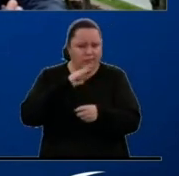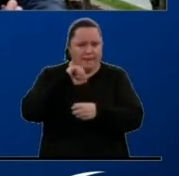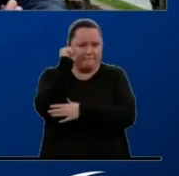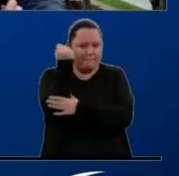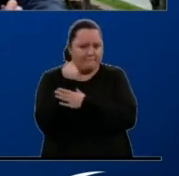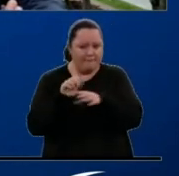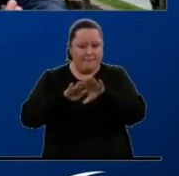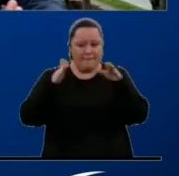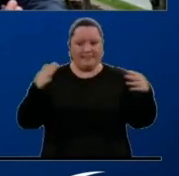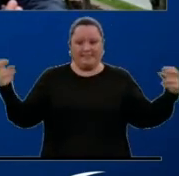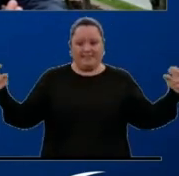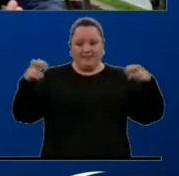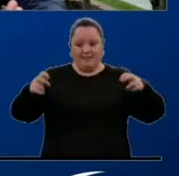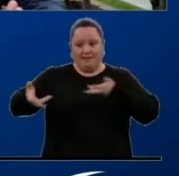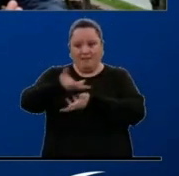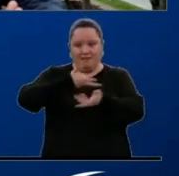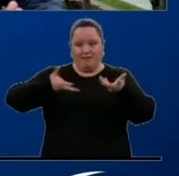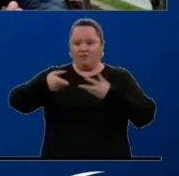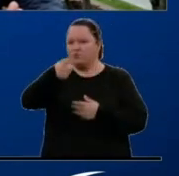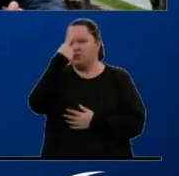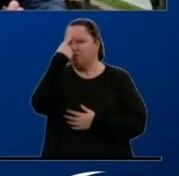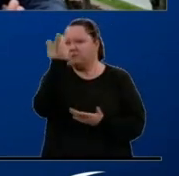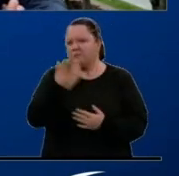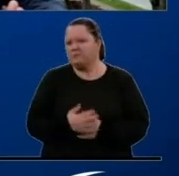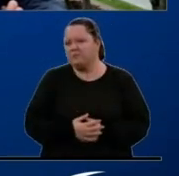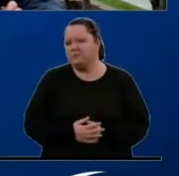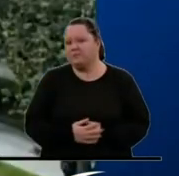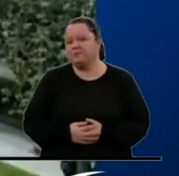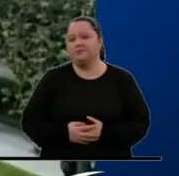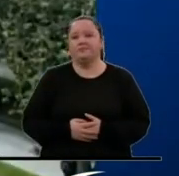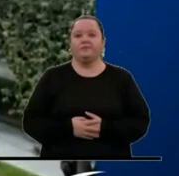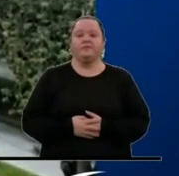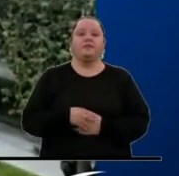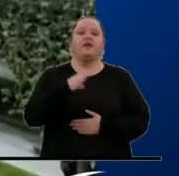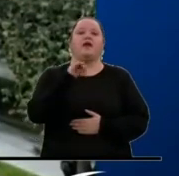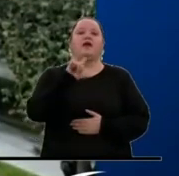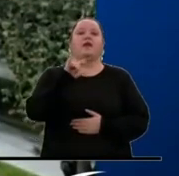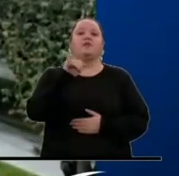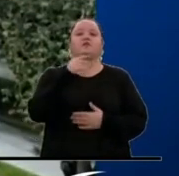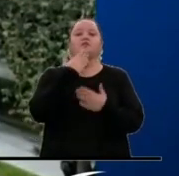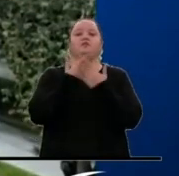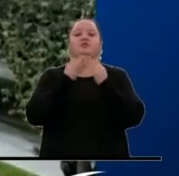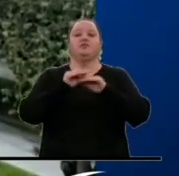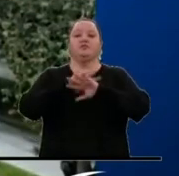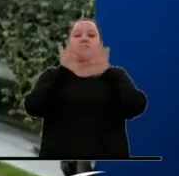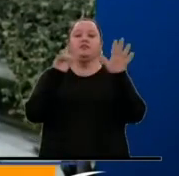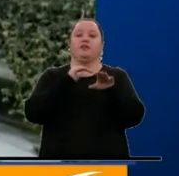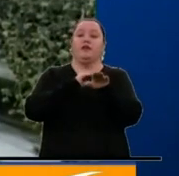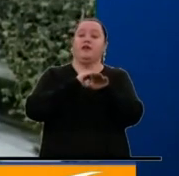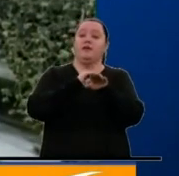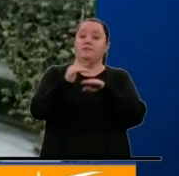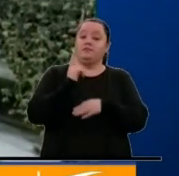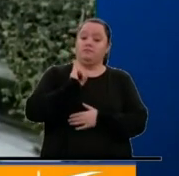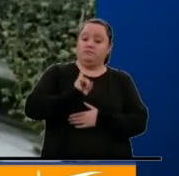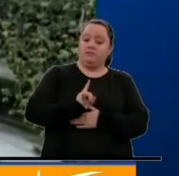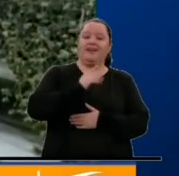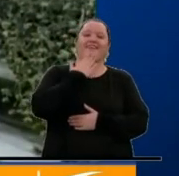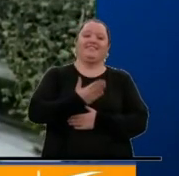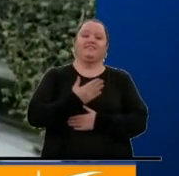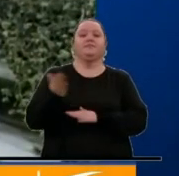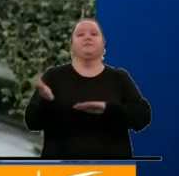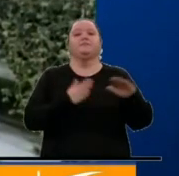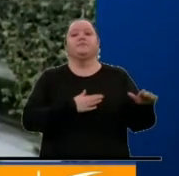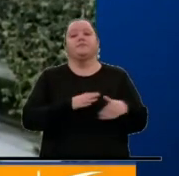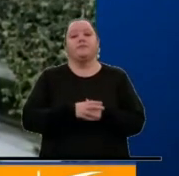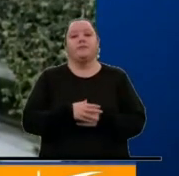Para usted, ¿qué es lo que está pasando? Carlos, buenos días y muy amable por su invitación. Mire, Carlos, en general, después